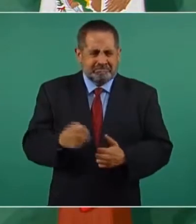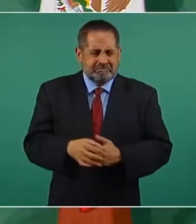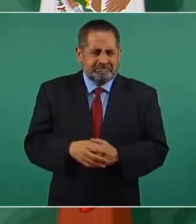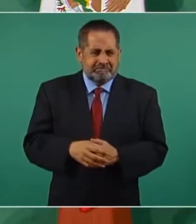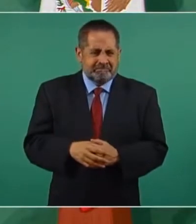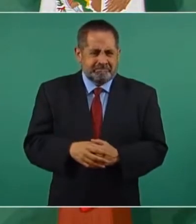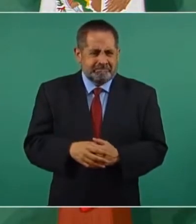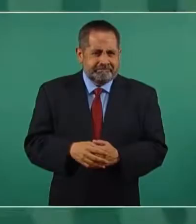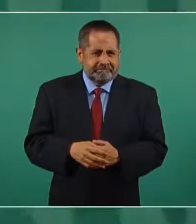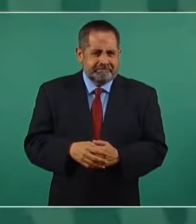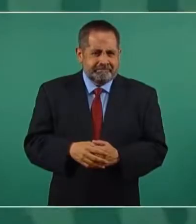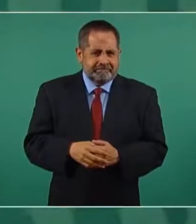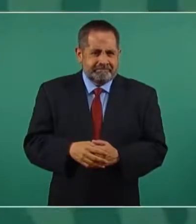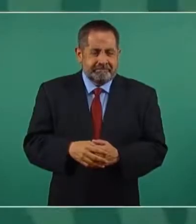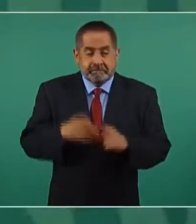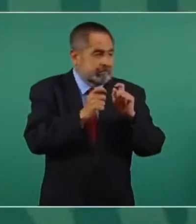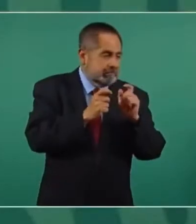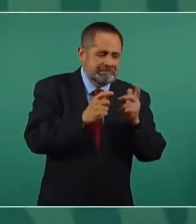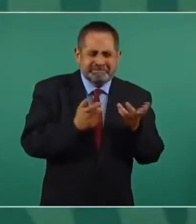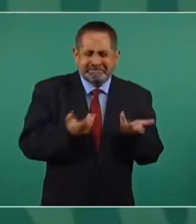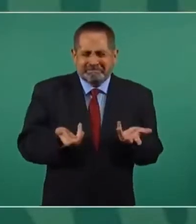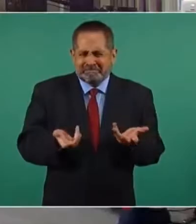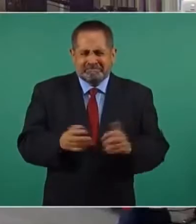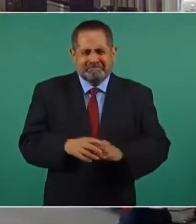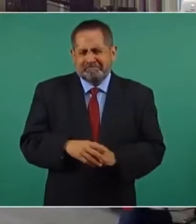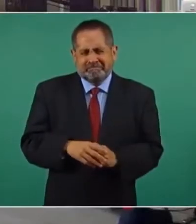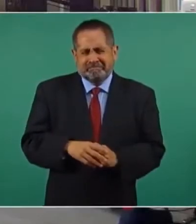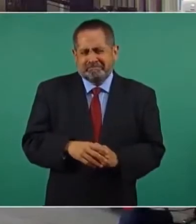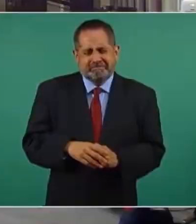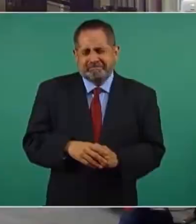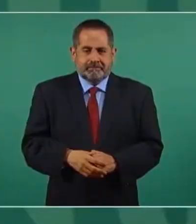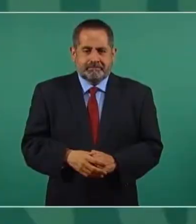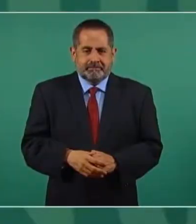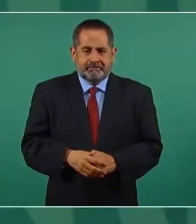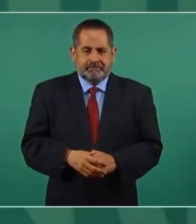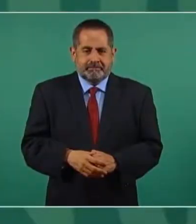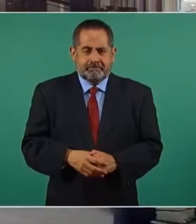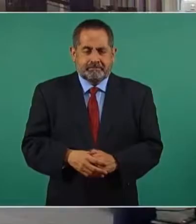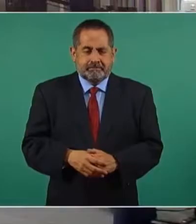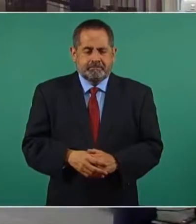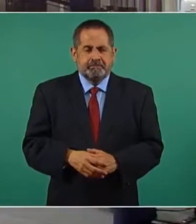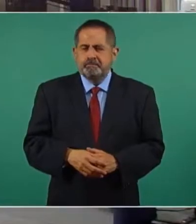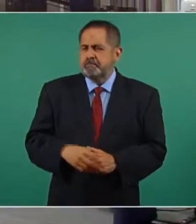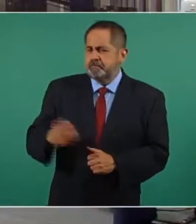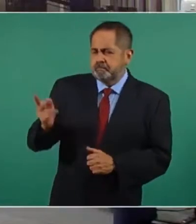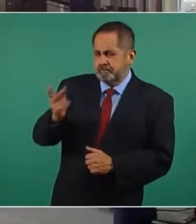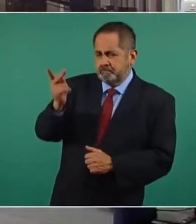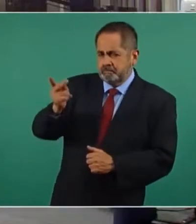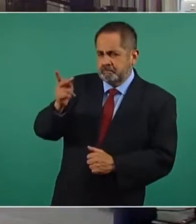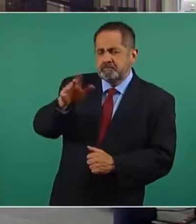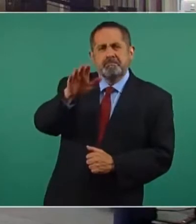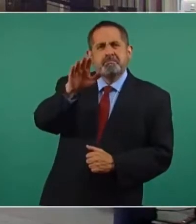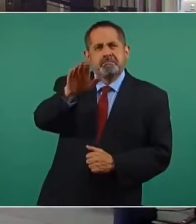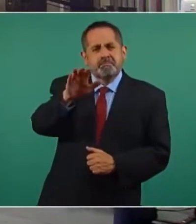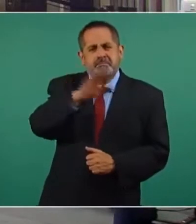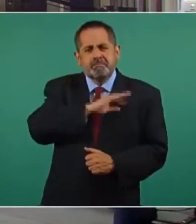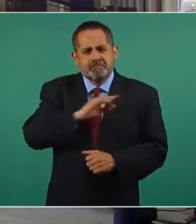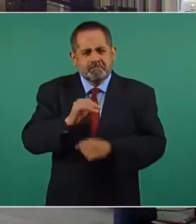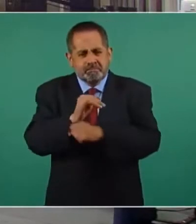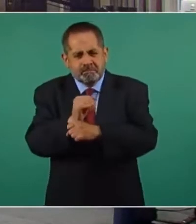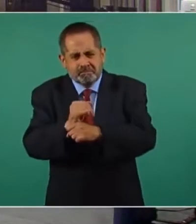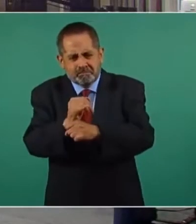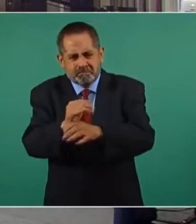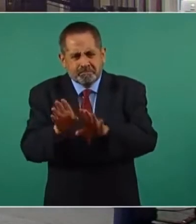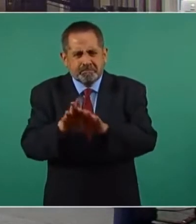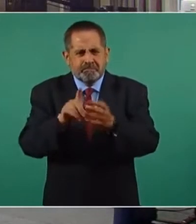espiar. Entonces, es falso. ¿Podría haber una investigación sobre esto? Señalan que... Pero es que no